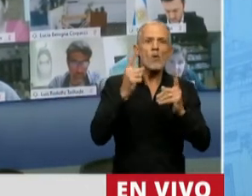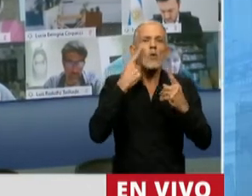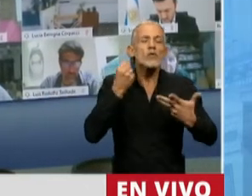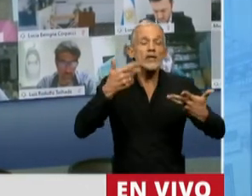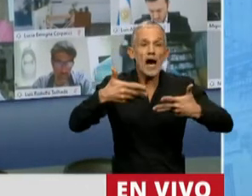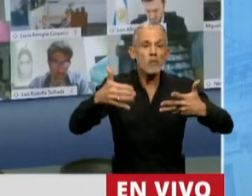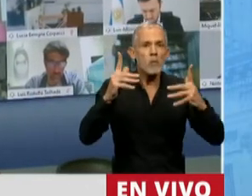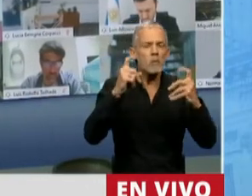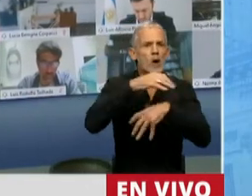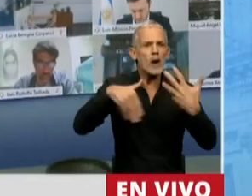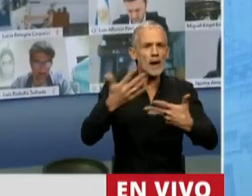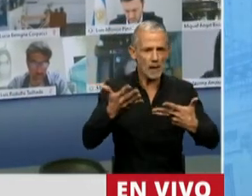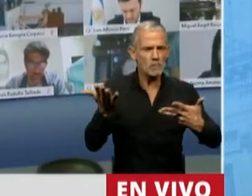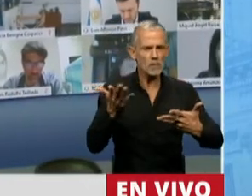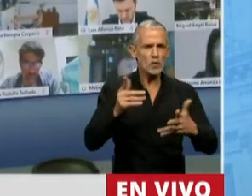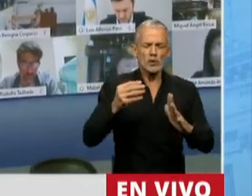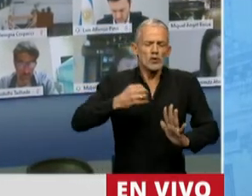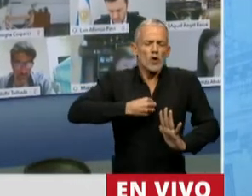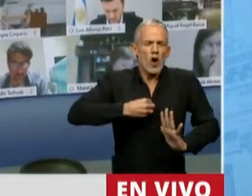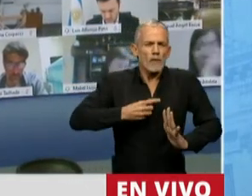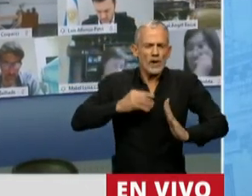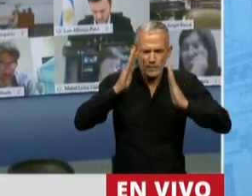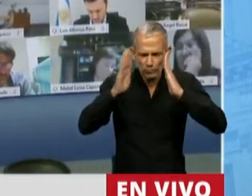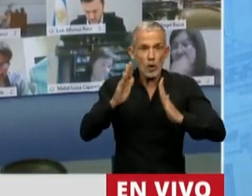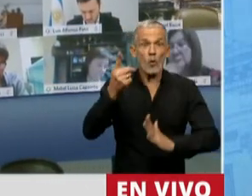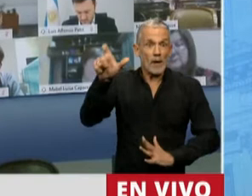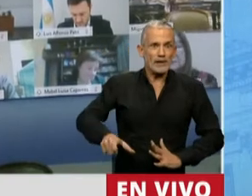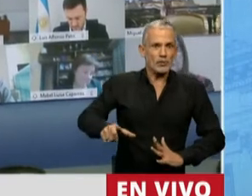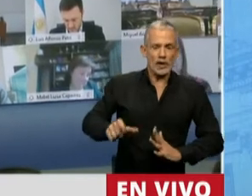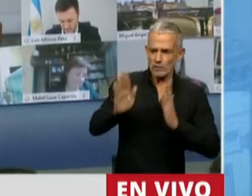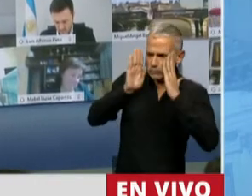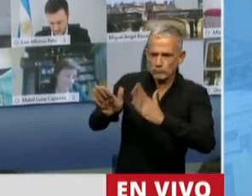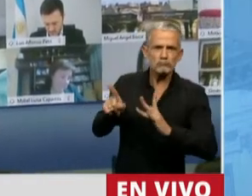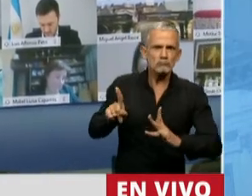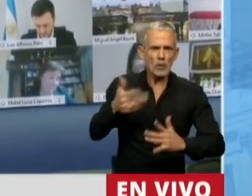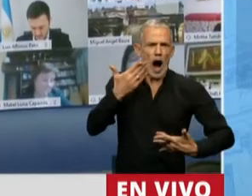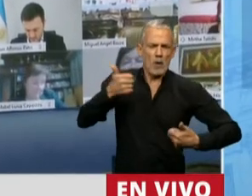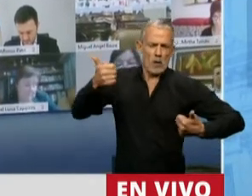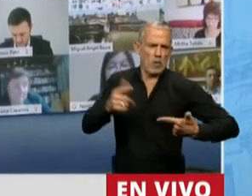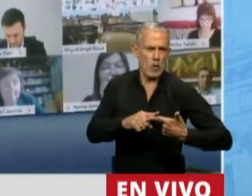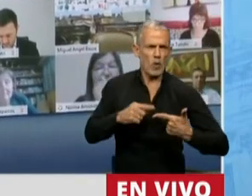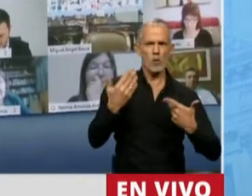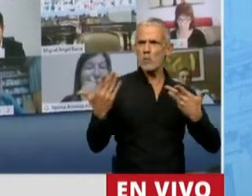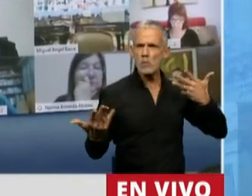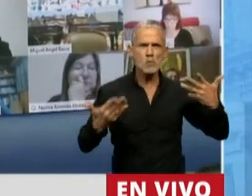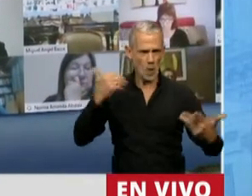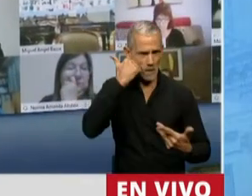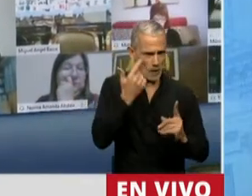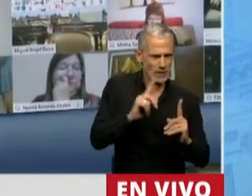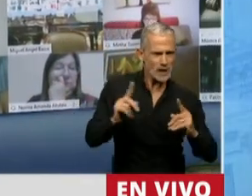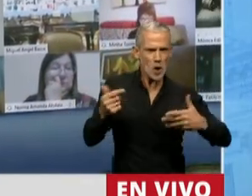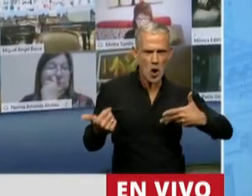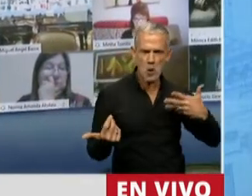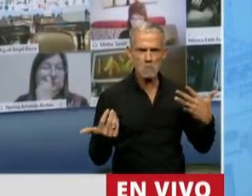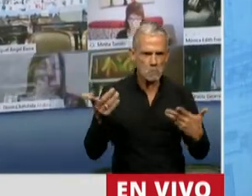y deciden confiar ciegamente en un miembro de la tripulación que hablaba bien, que tenía carisma, y que